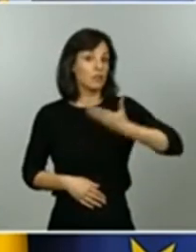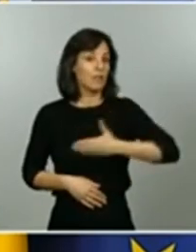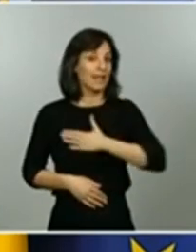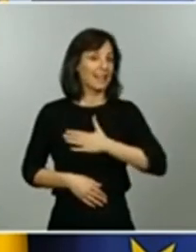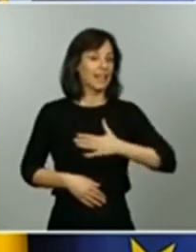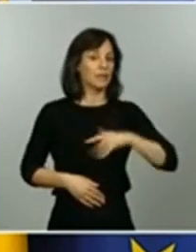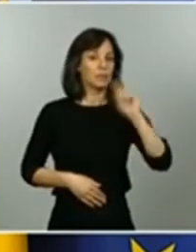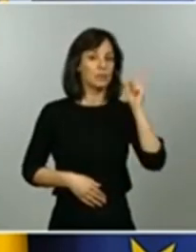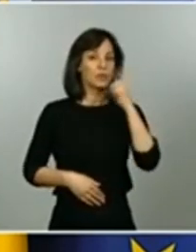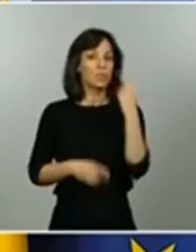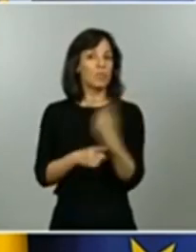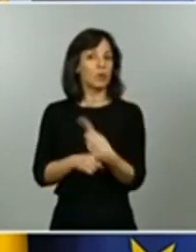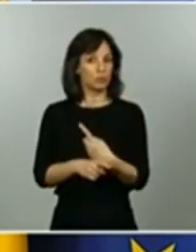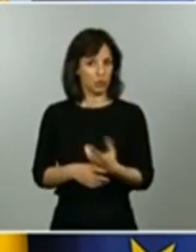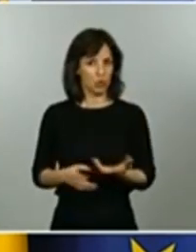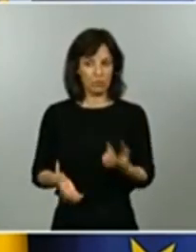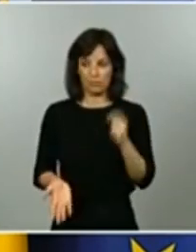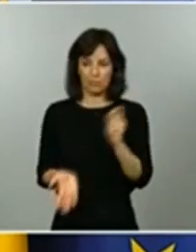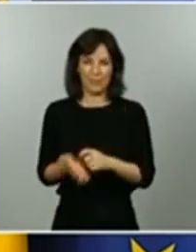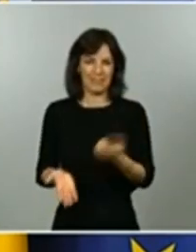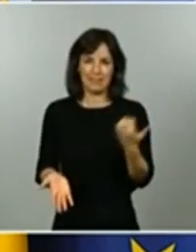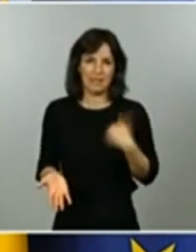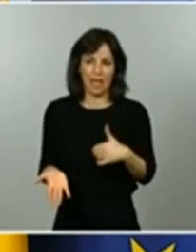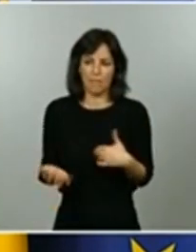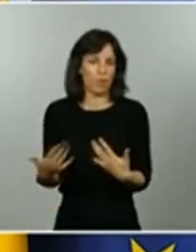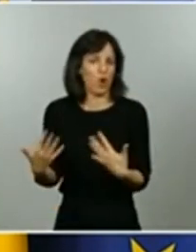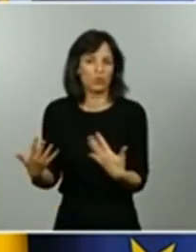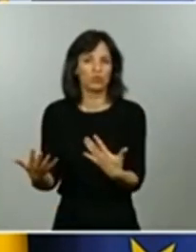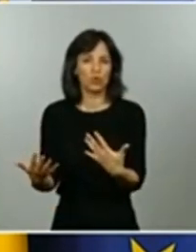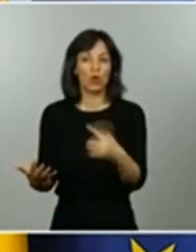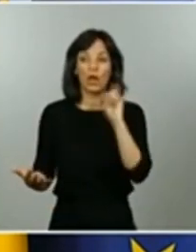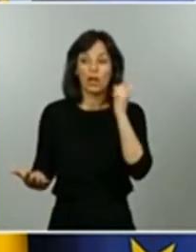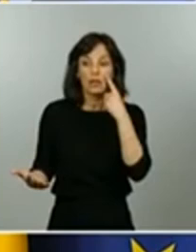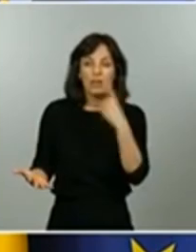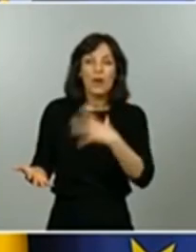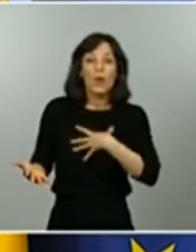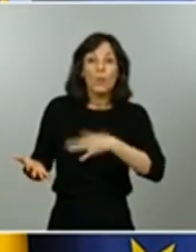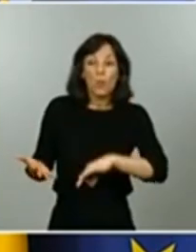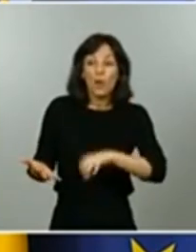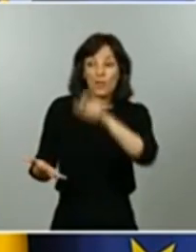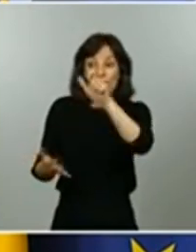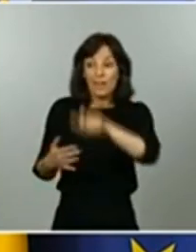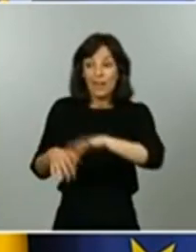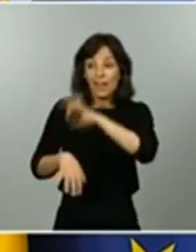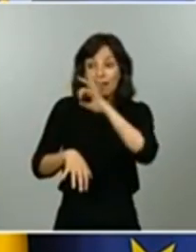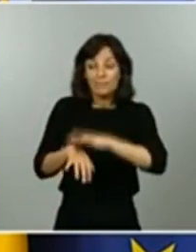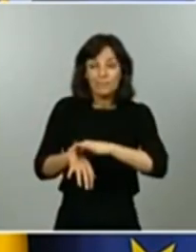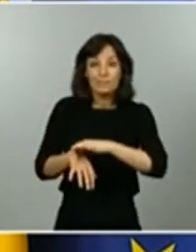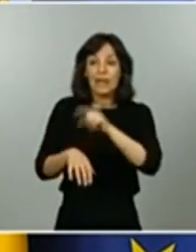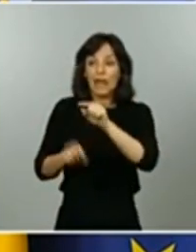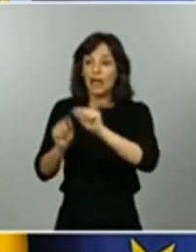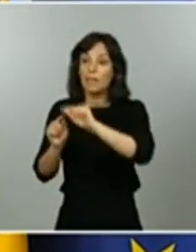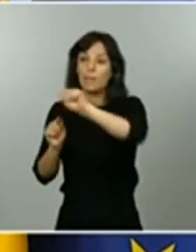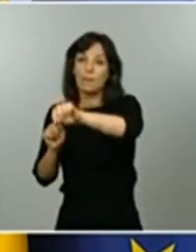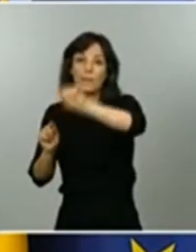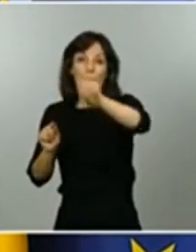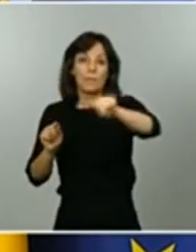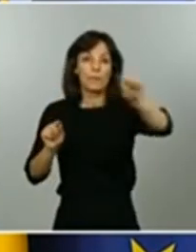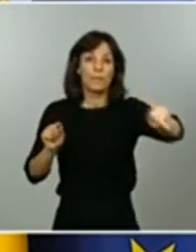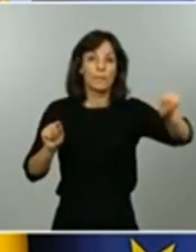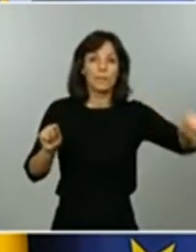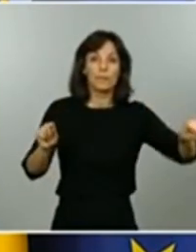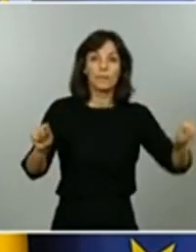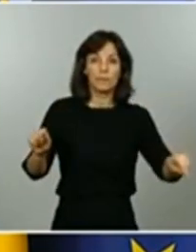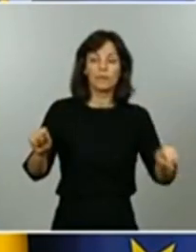es decir inmediata lo más inmediata posible los casos que pueden suponer personas que infectan a otras y por lo tanto aislarlos